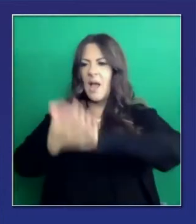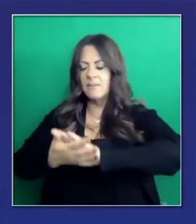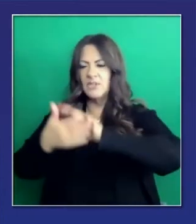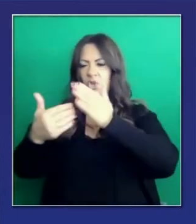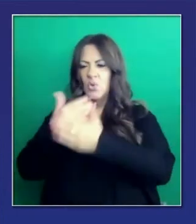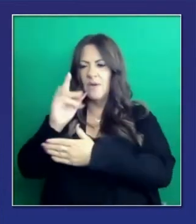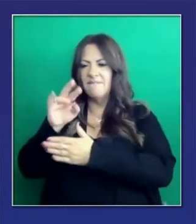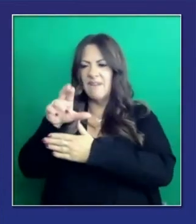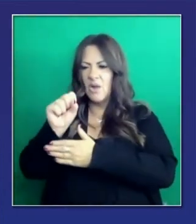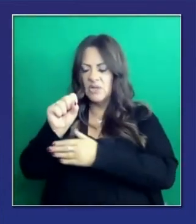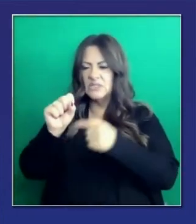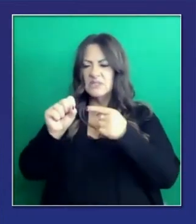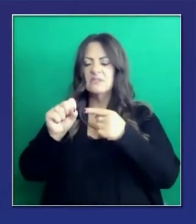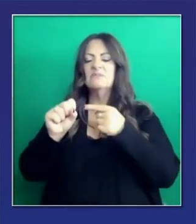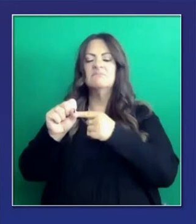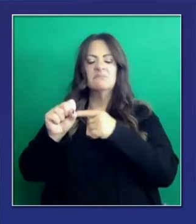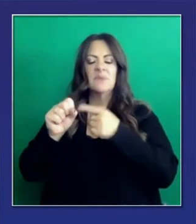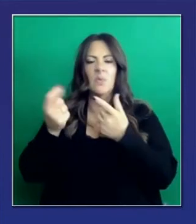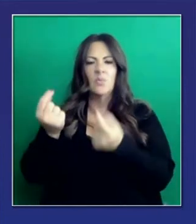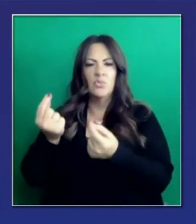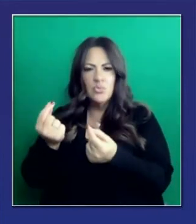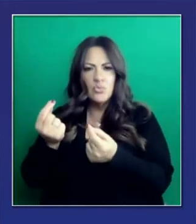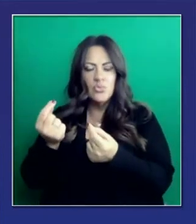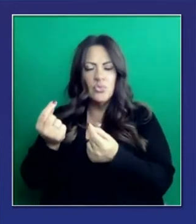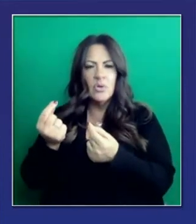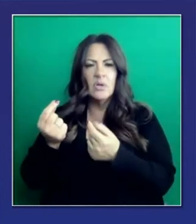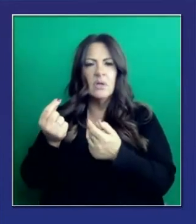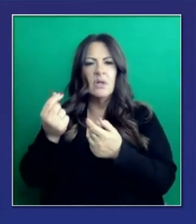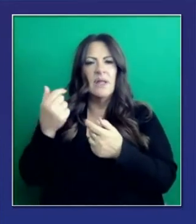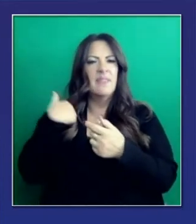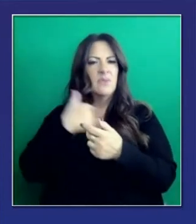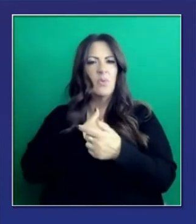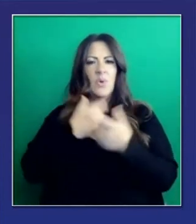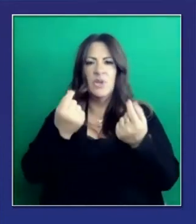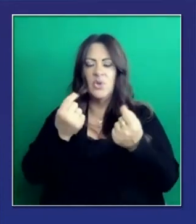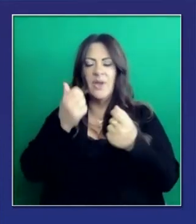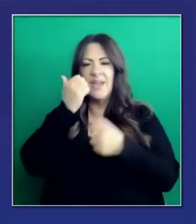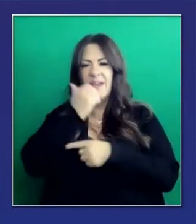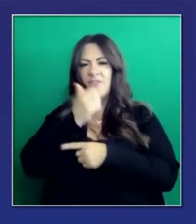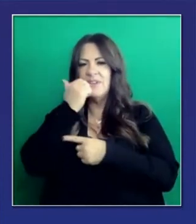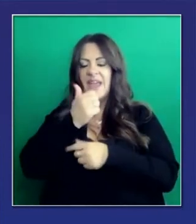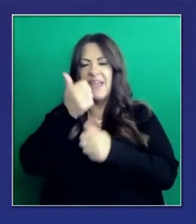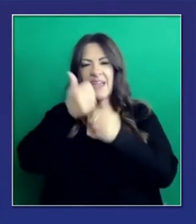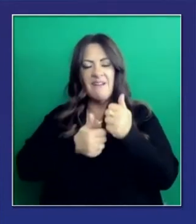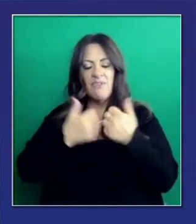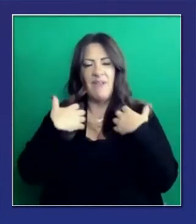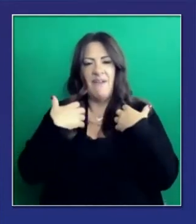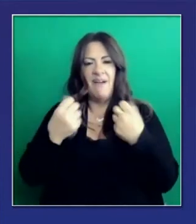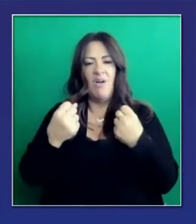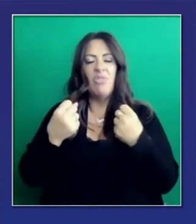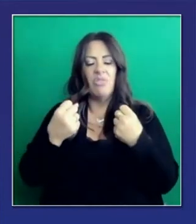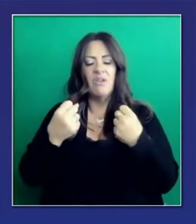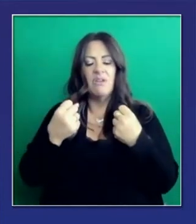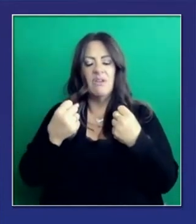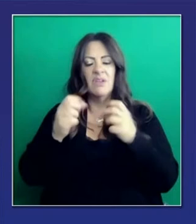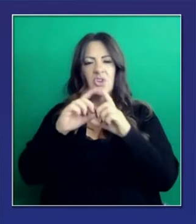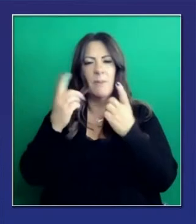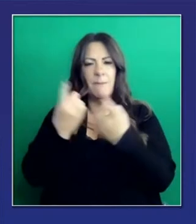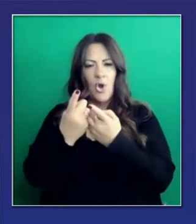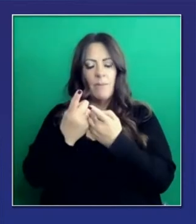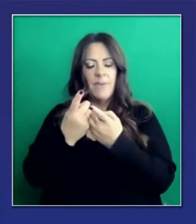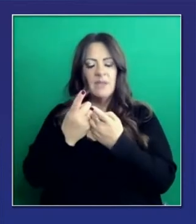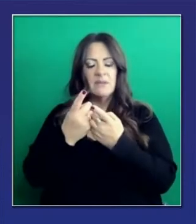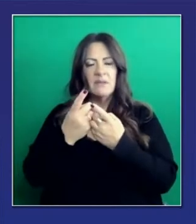estar mirando los juegos, las movidas para entender qué va a ocurrir mañana. Y eso es lo que cada funcionario de salud hace.